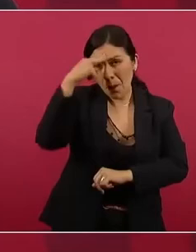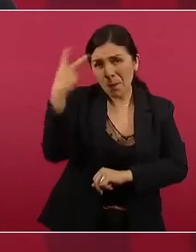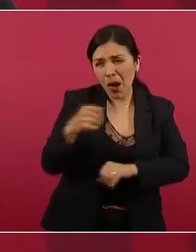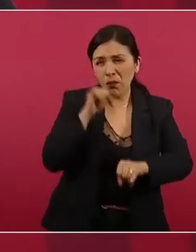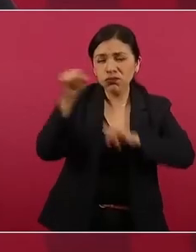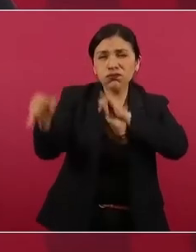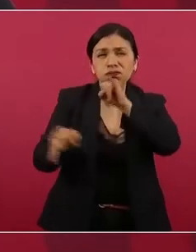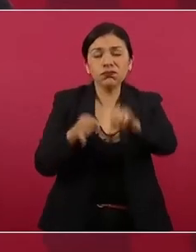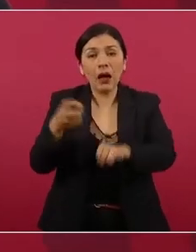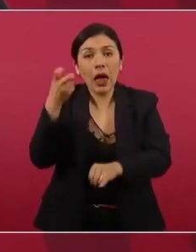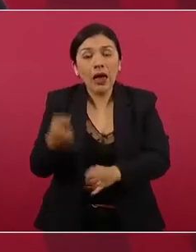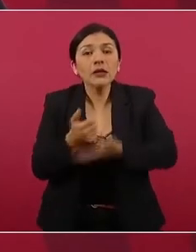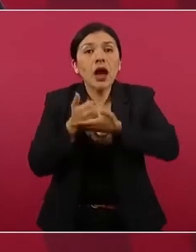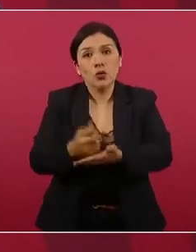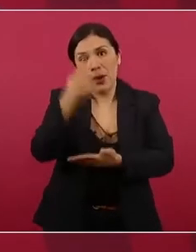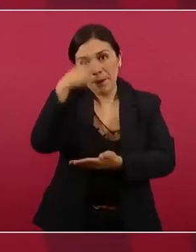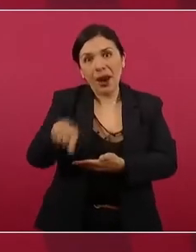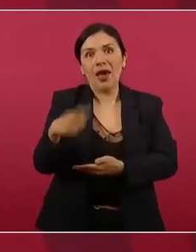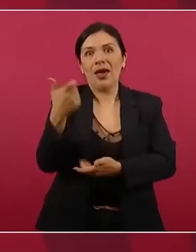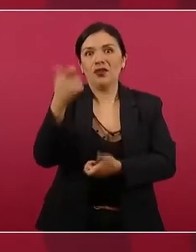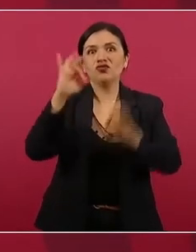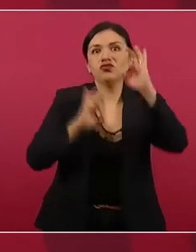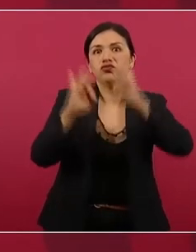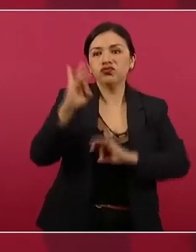economía y nos ayuda muchísimo.